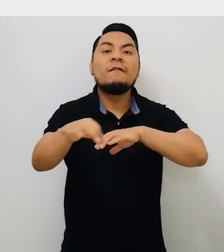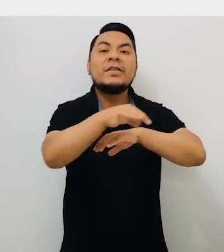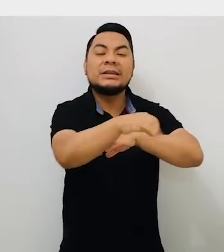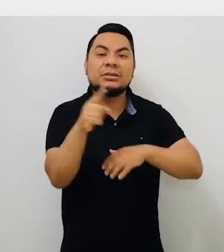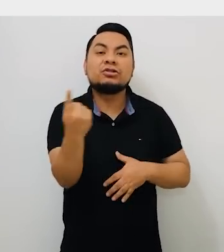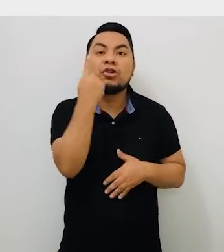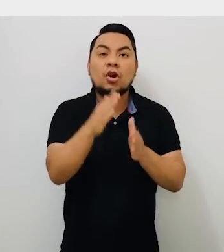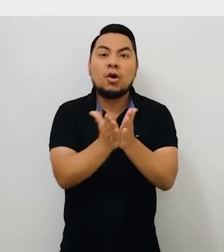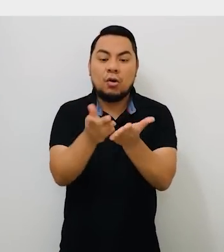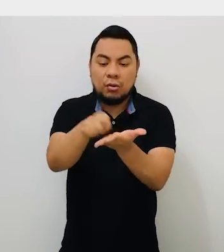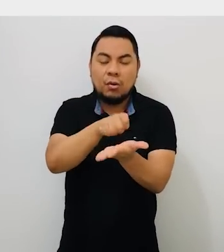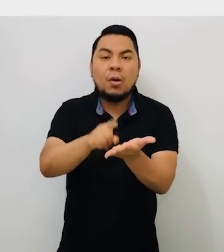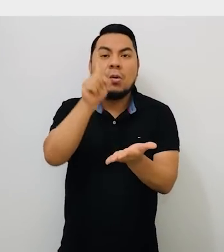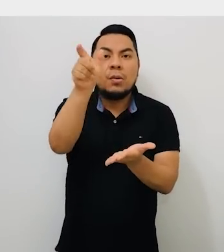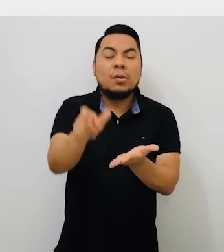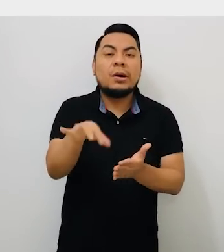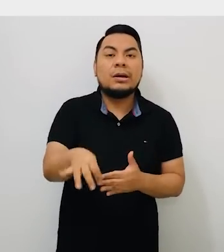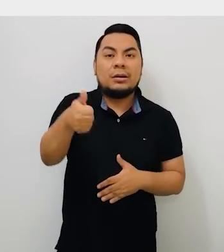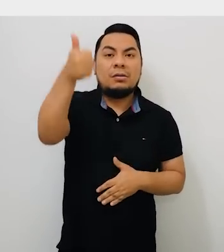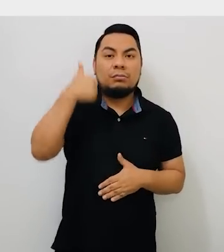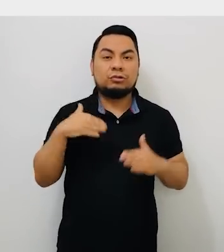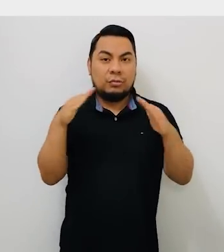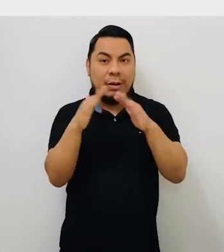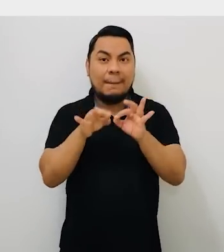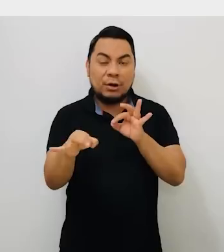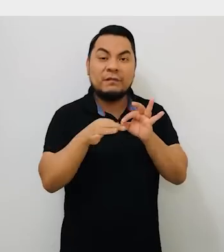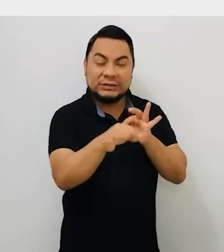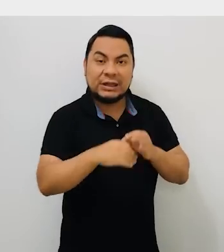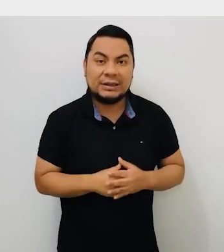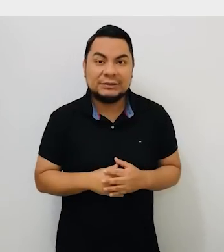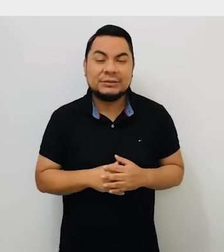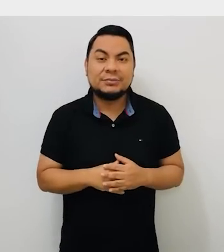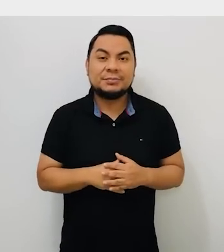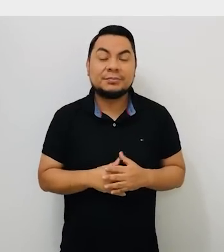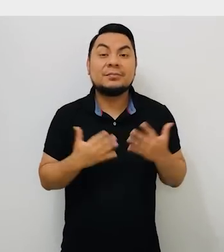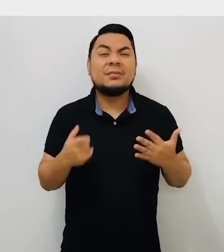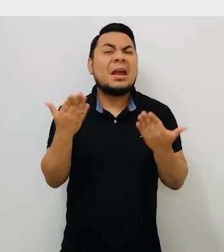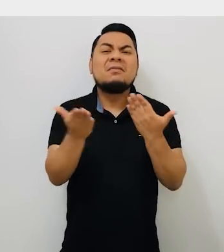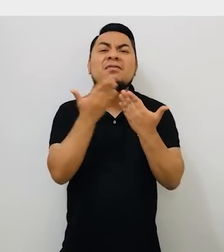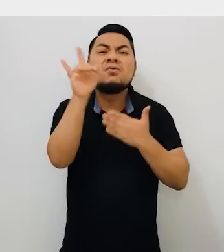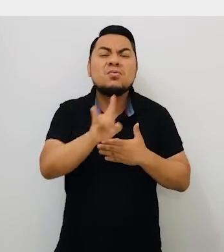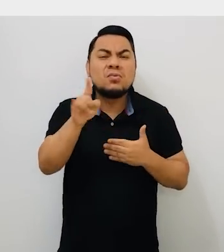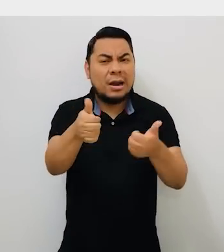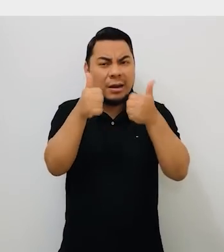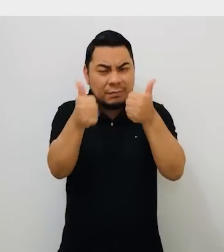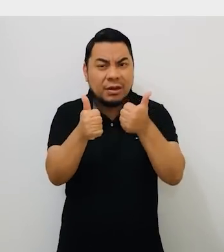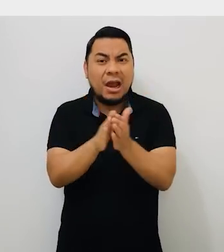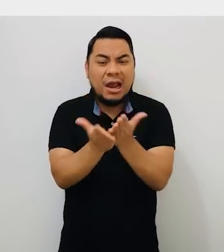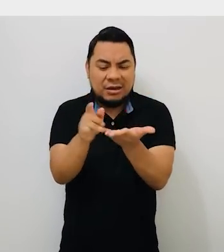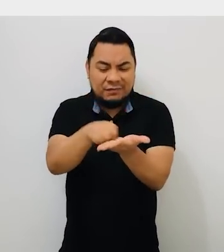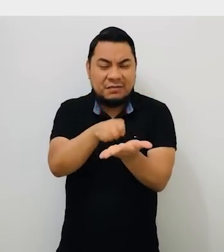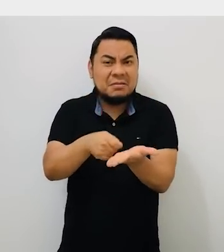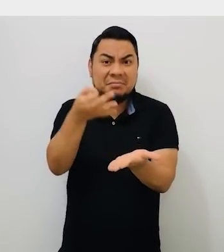provincias solo habrá una cédula para elegir a las autoridades municipales provinciales. Es fácil